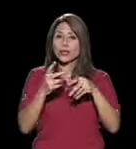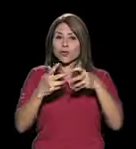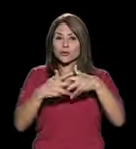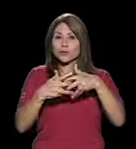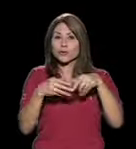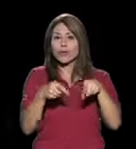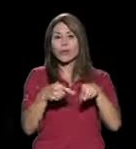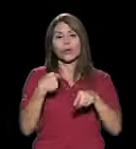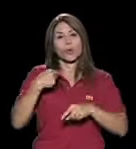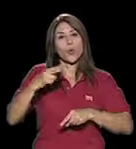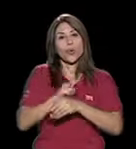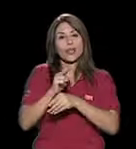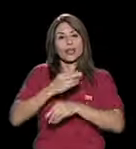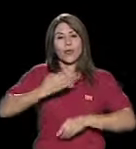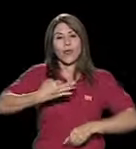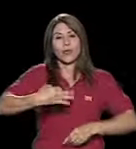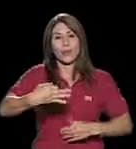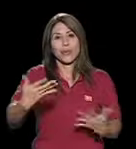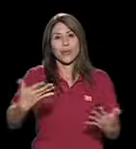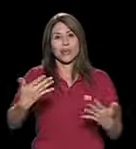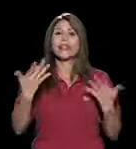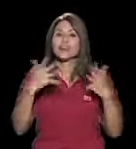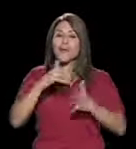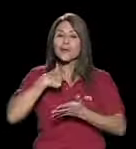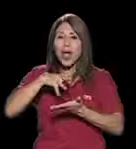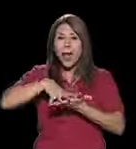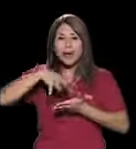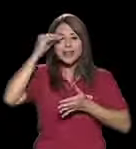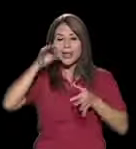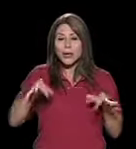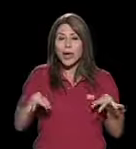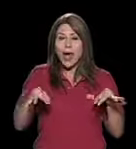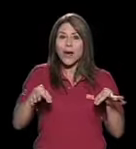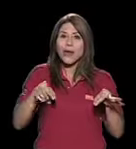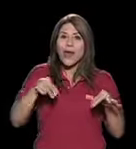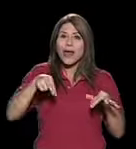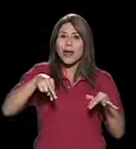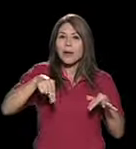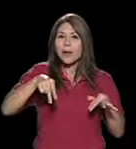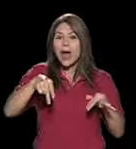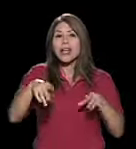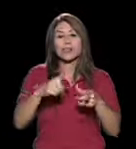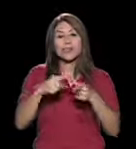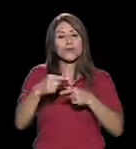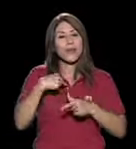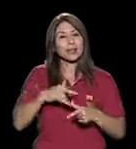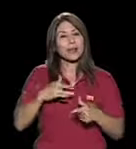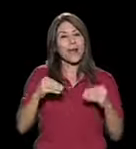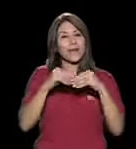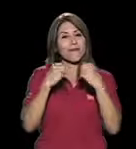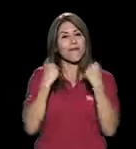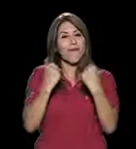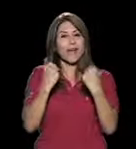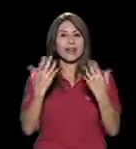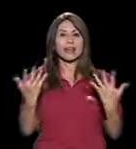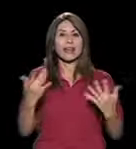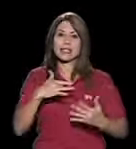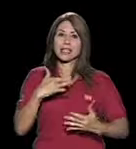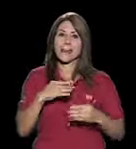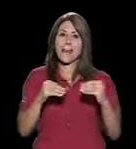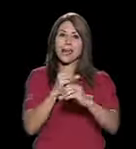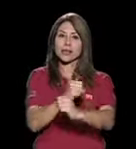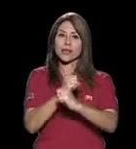lo utilizo en mi diario vivir y he aprendido a dar pasos. Entonces, en cierta forma uno mentalmente también se siente más fuerte, verdad,